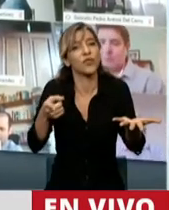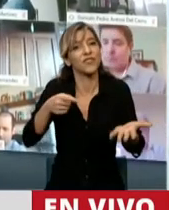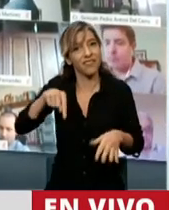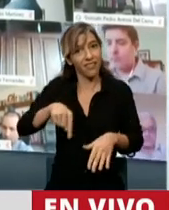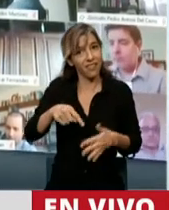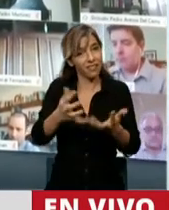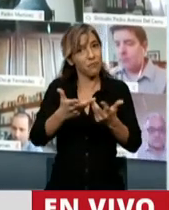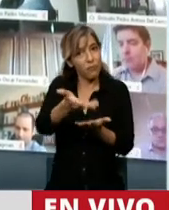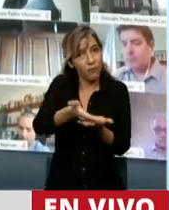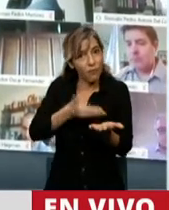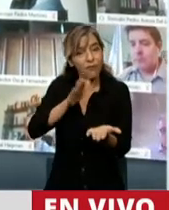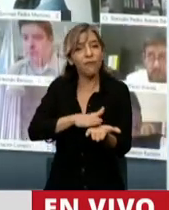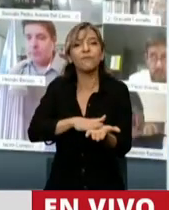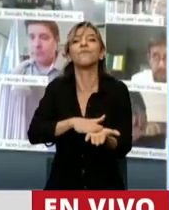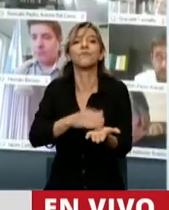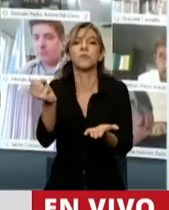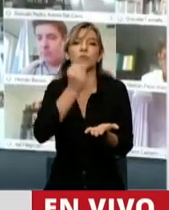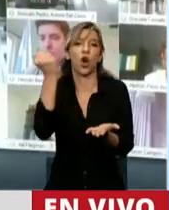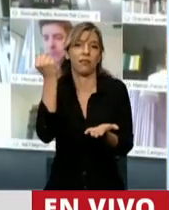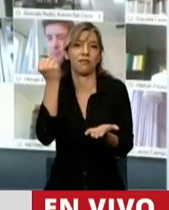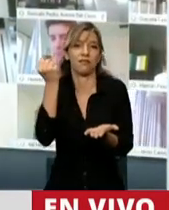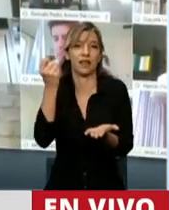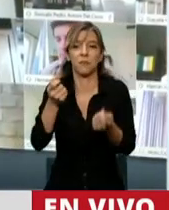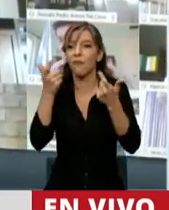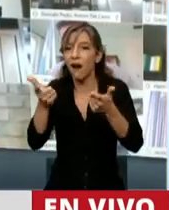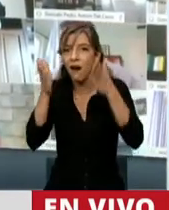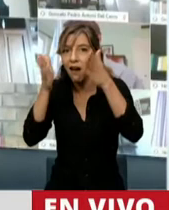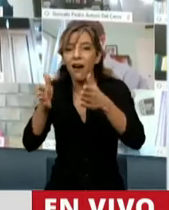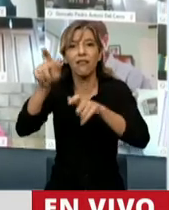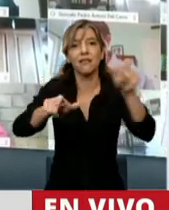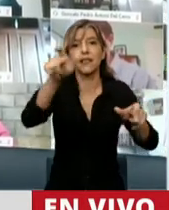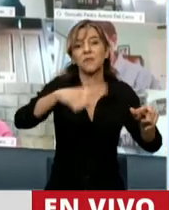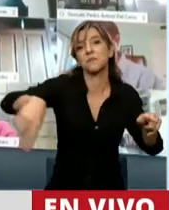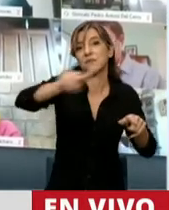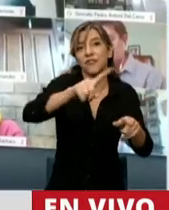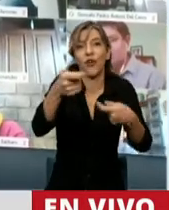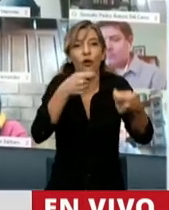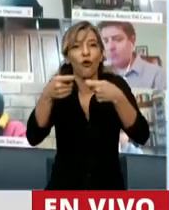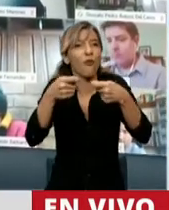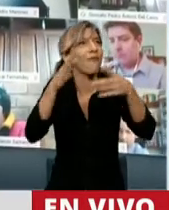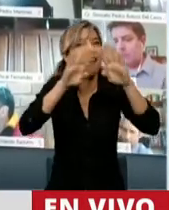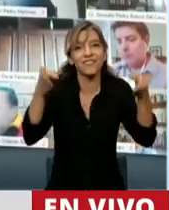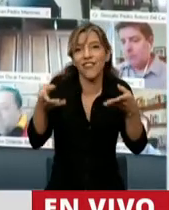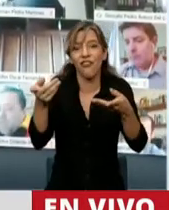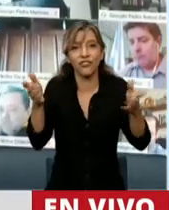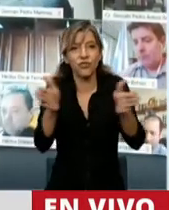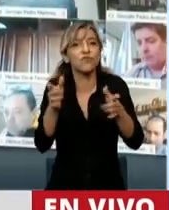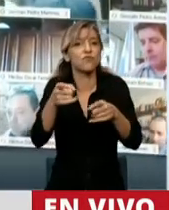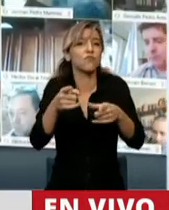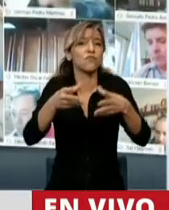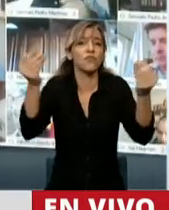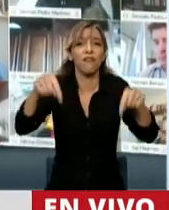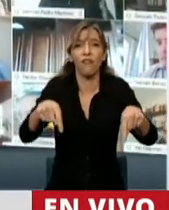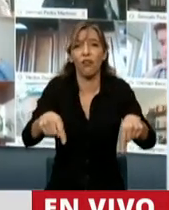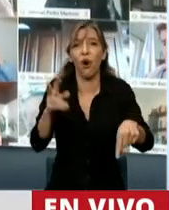proyectos, atienden principalmente a los pequeños y medianos empresarios y comerciantes que a lo largo y a lo ancho del país enfrentan cheques rechazados,